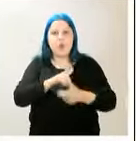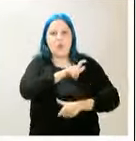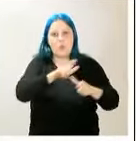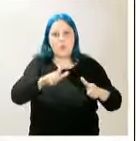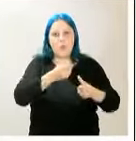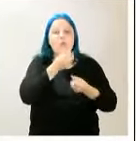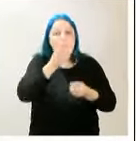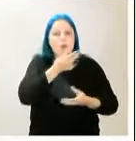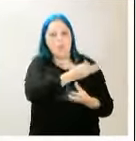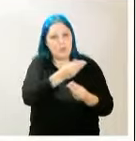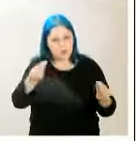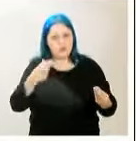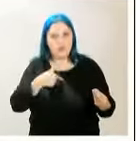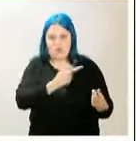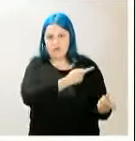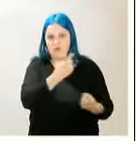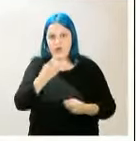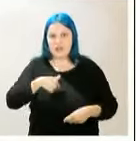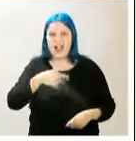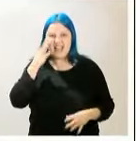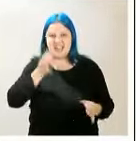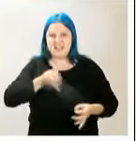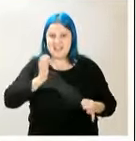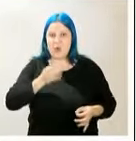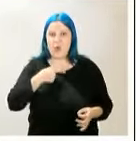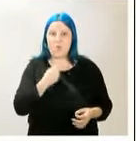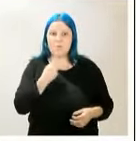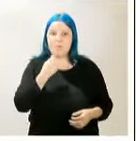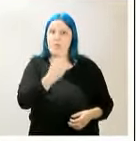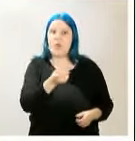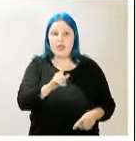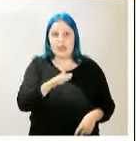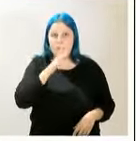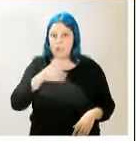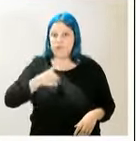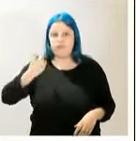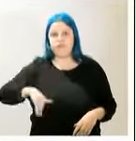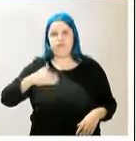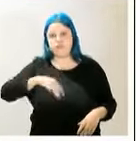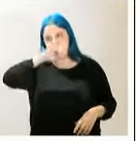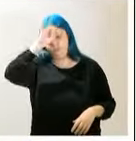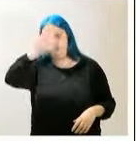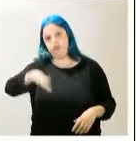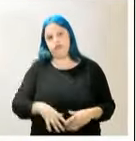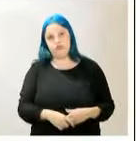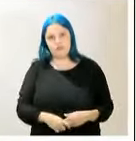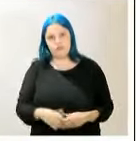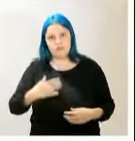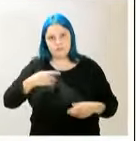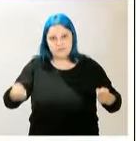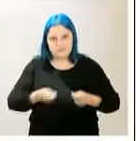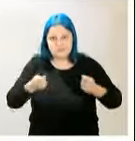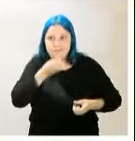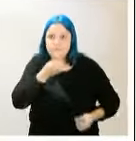escandalizarían, quizás sea por eso por lo que no abren los titulares de los medios de comunicación a diario,